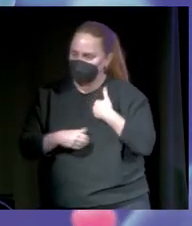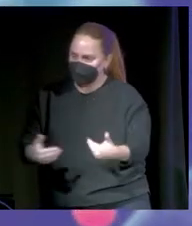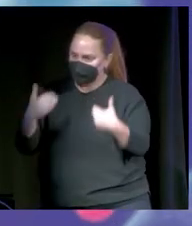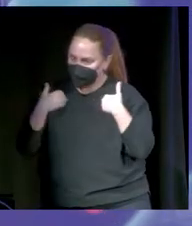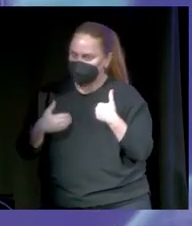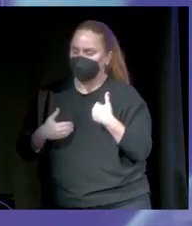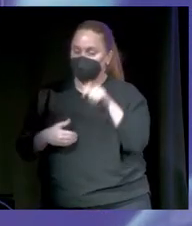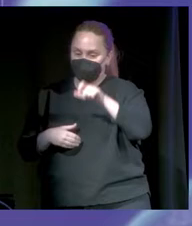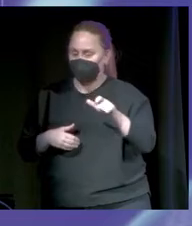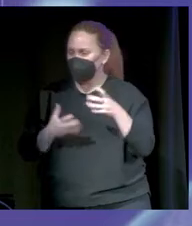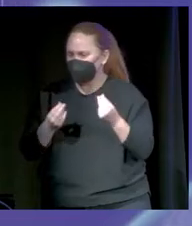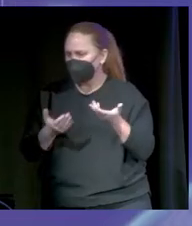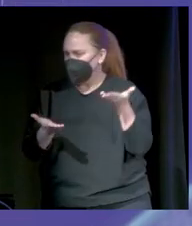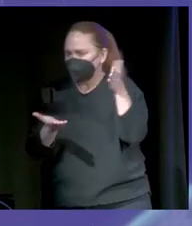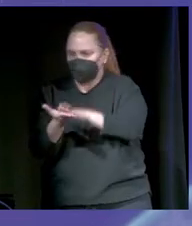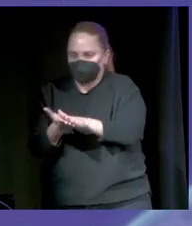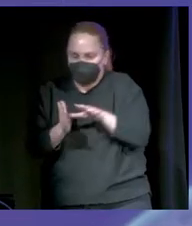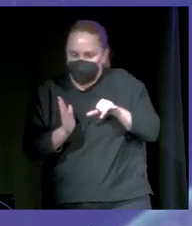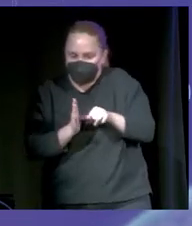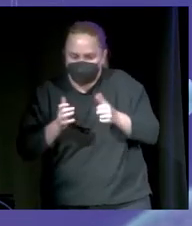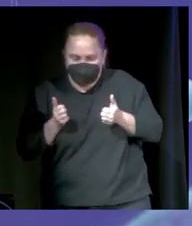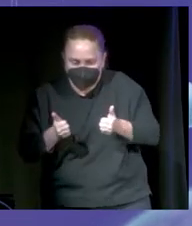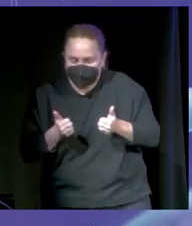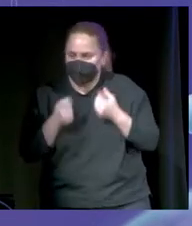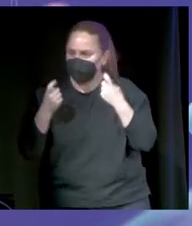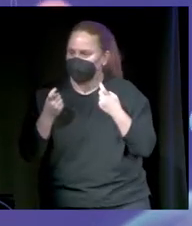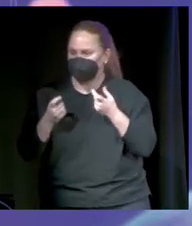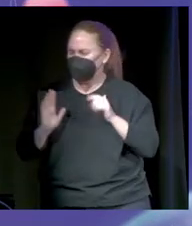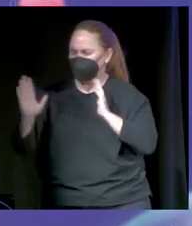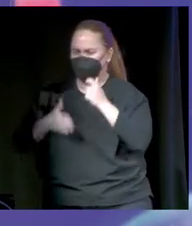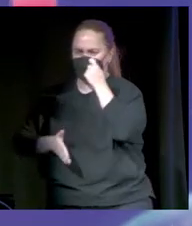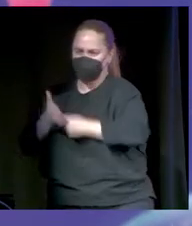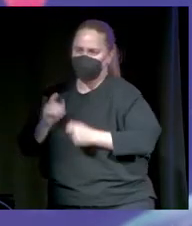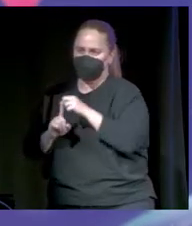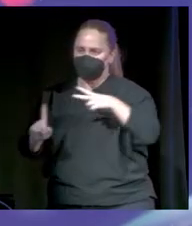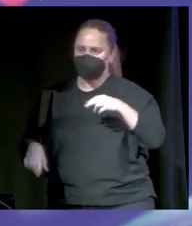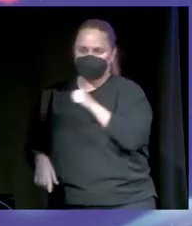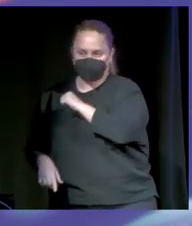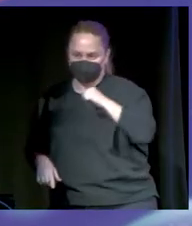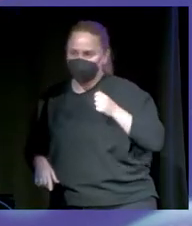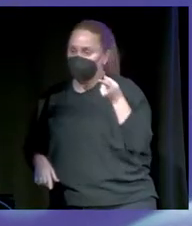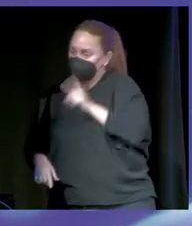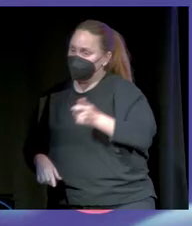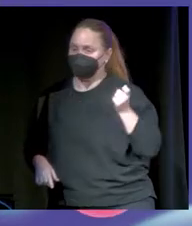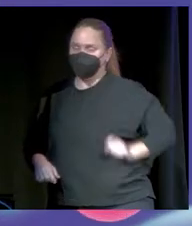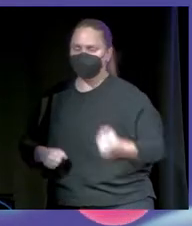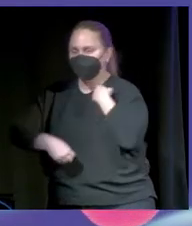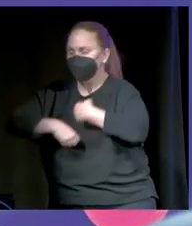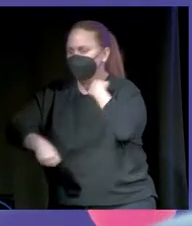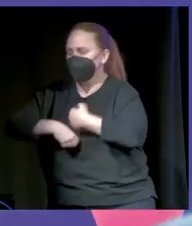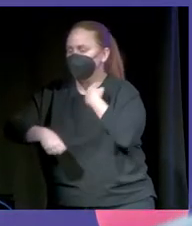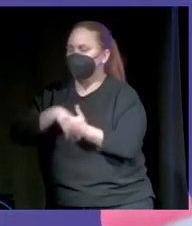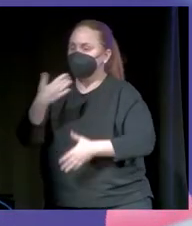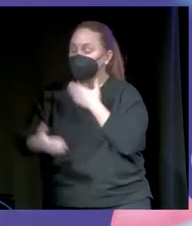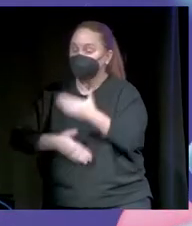muchos de ellos se me murieron prácticamente en los brazos. Fue una época muy dura en lo personal, en lo profesional. Trabajé mucho. Pero cuando llegaba a casa